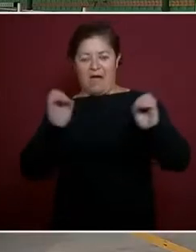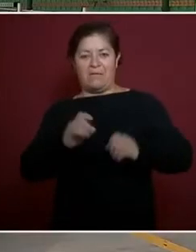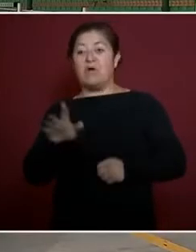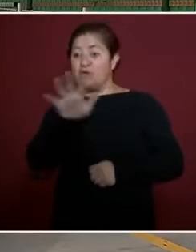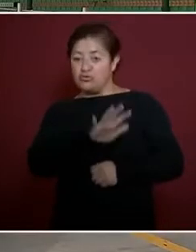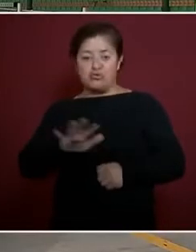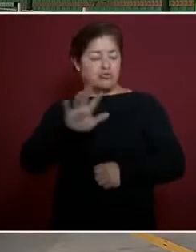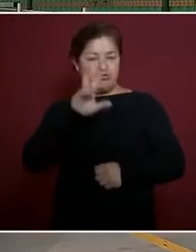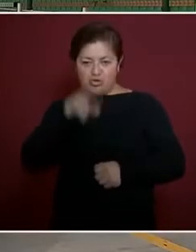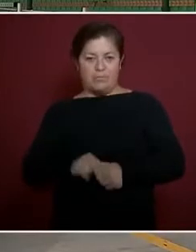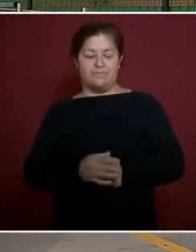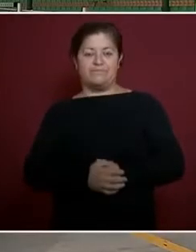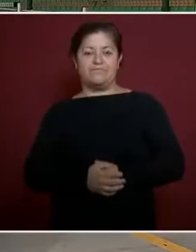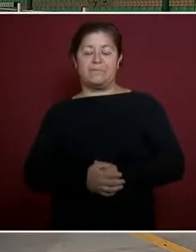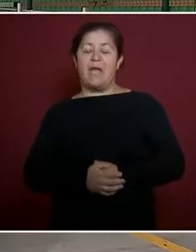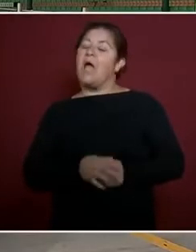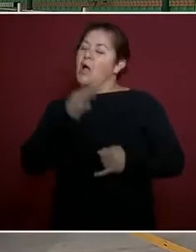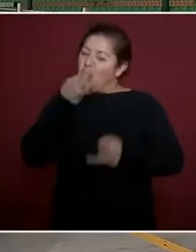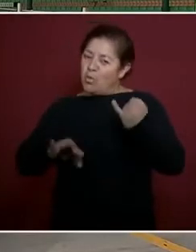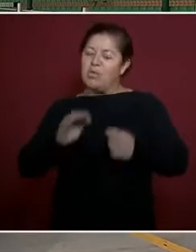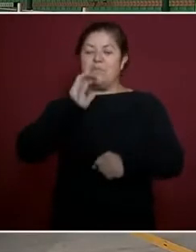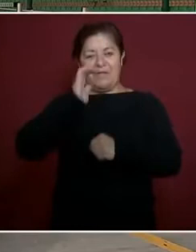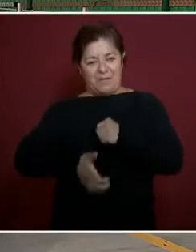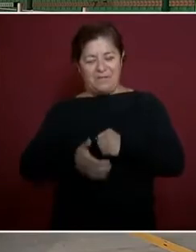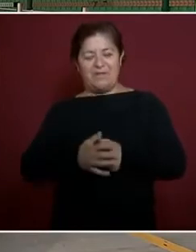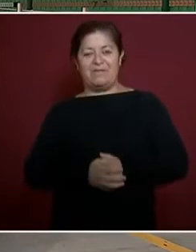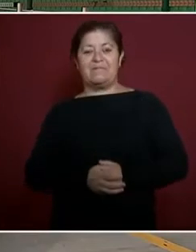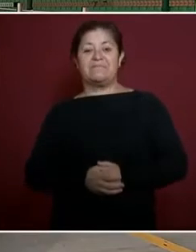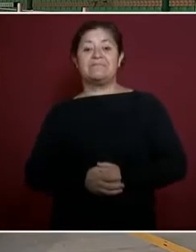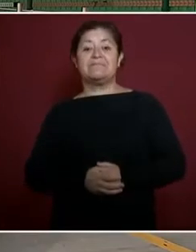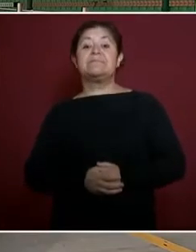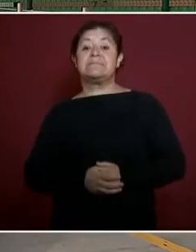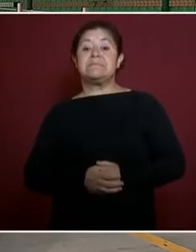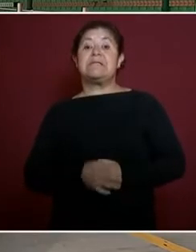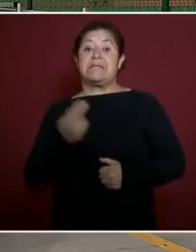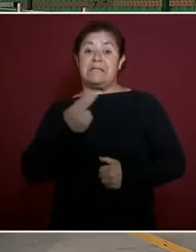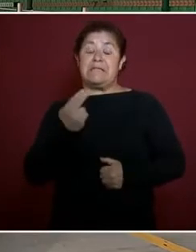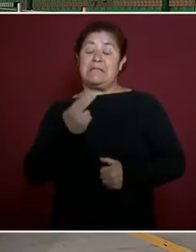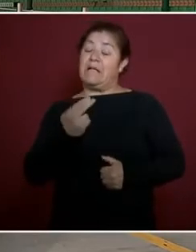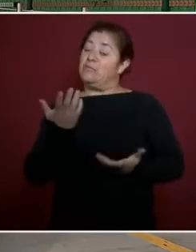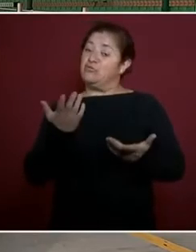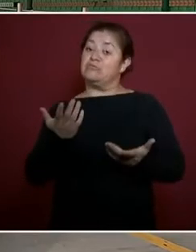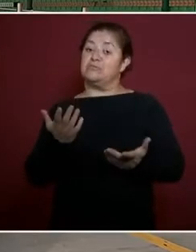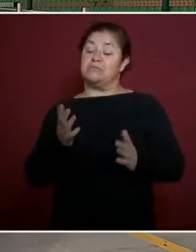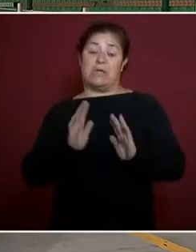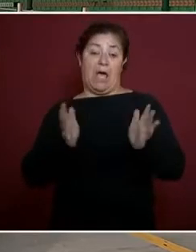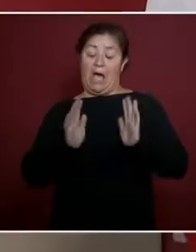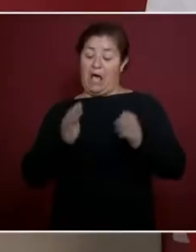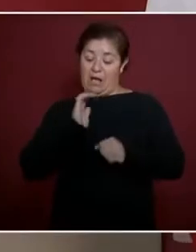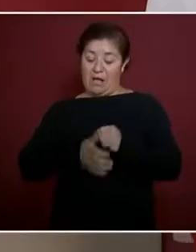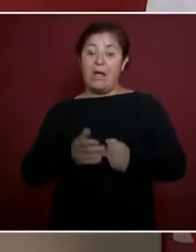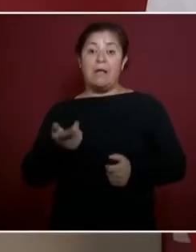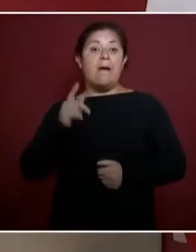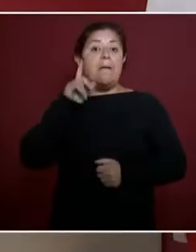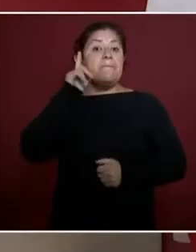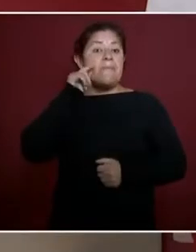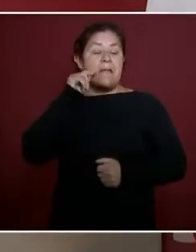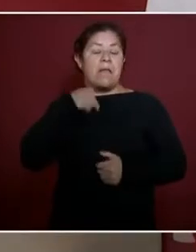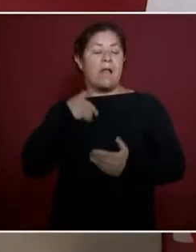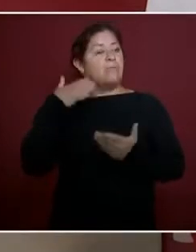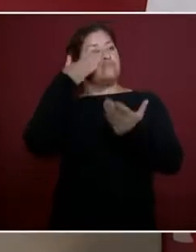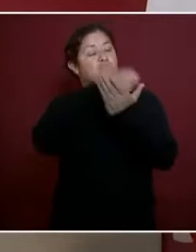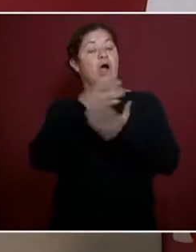ya termino, tenemos que ir porque mañana vamos a Colima,